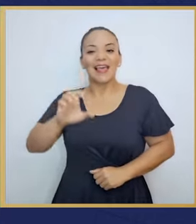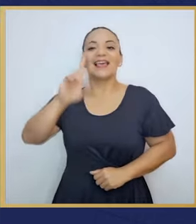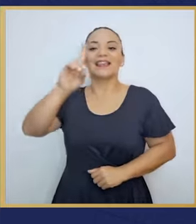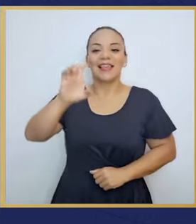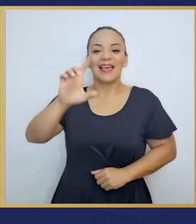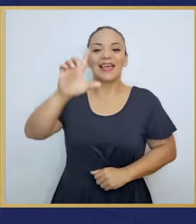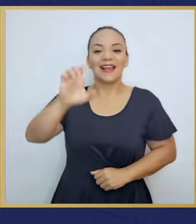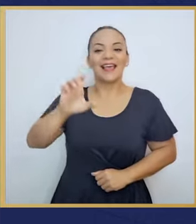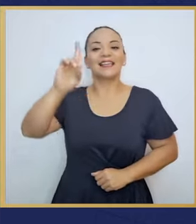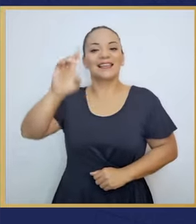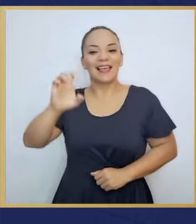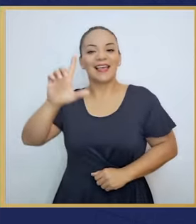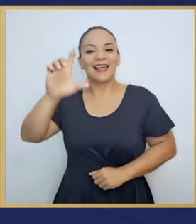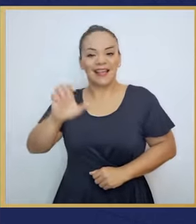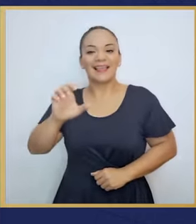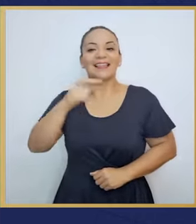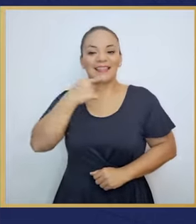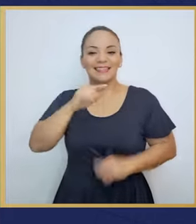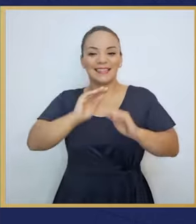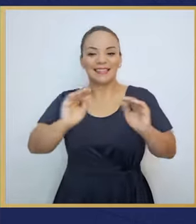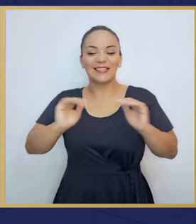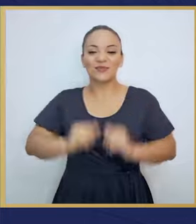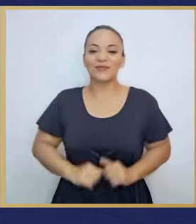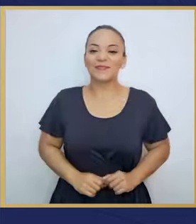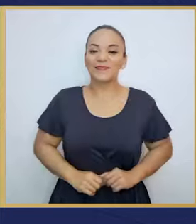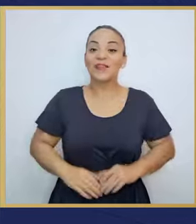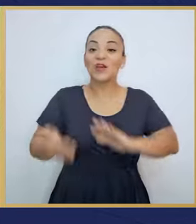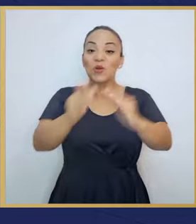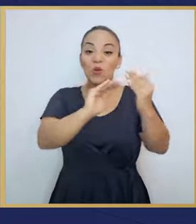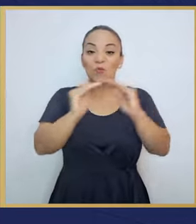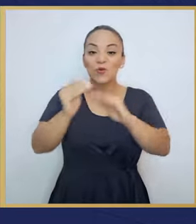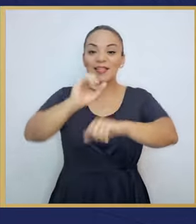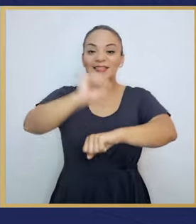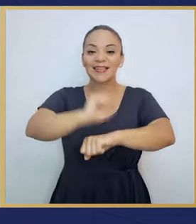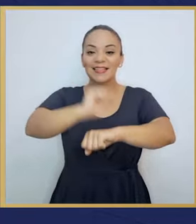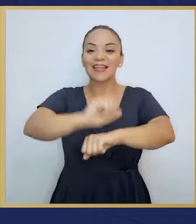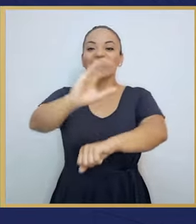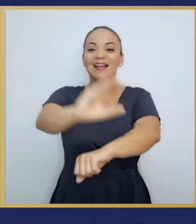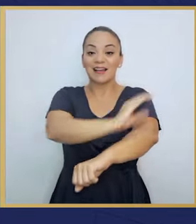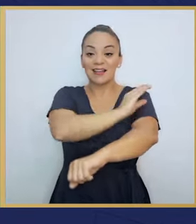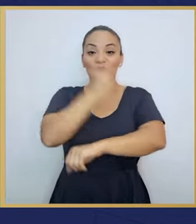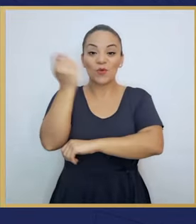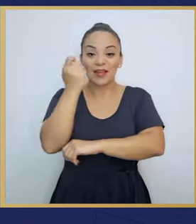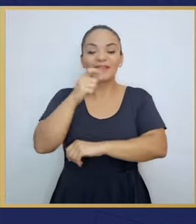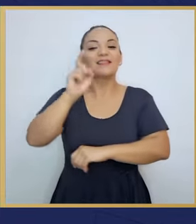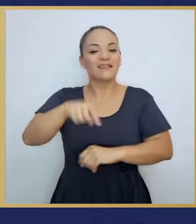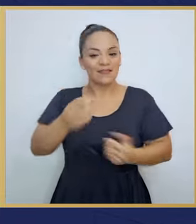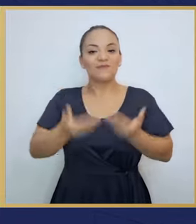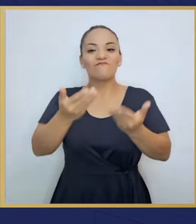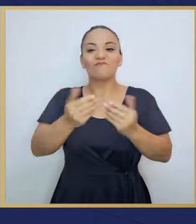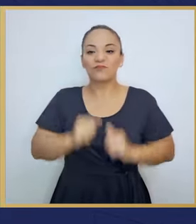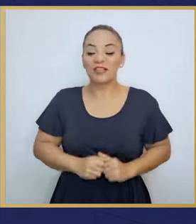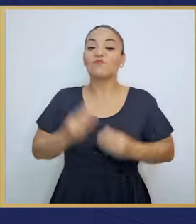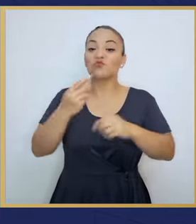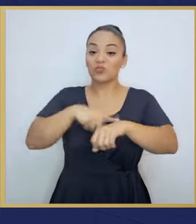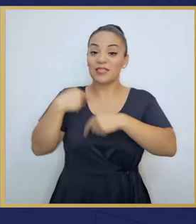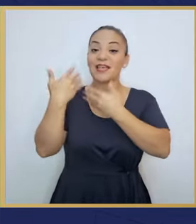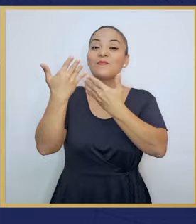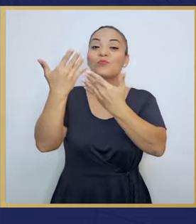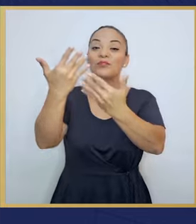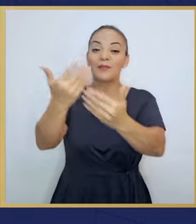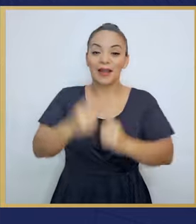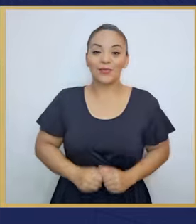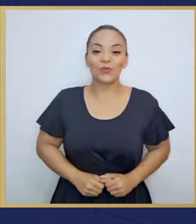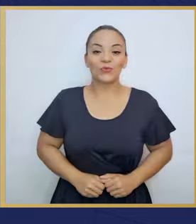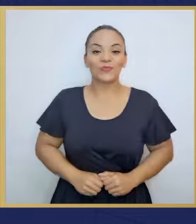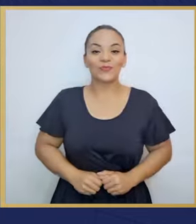¡Presidente! ¡Presidente! ¡Presidente! ¡Presidente! La comunidad de Sardinal de Carrillo se lo merecía y tenía tiempo de